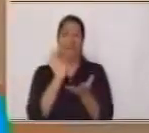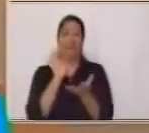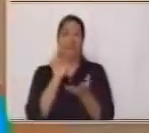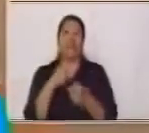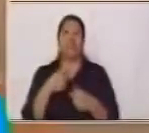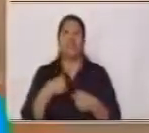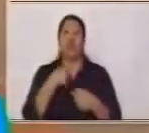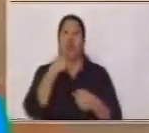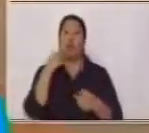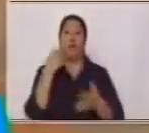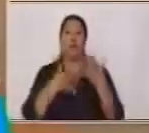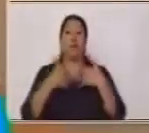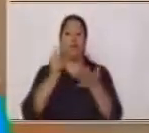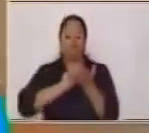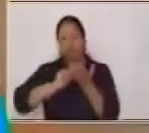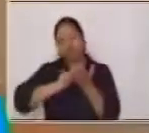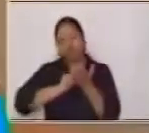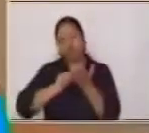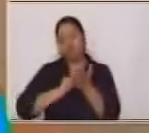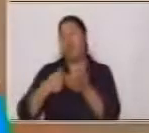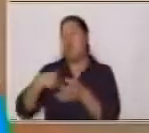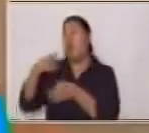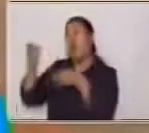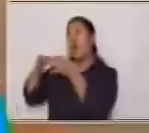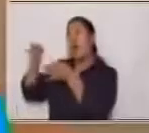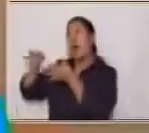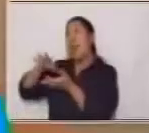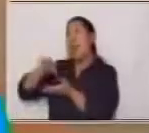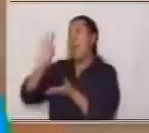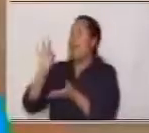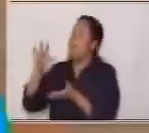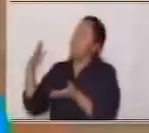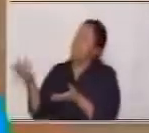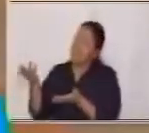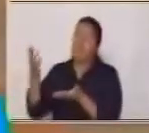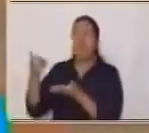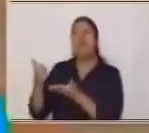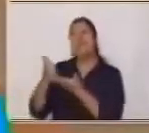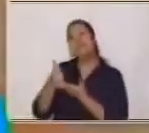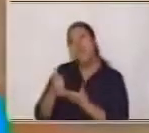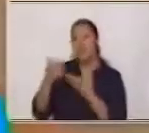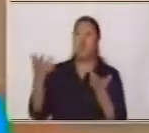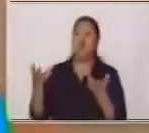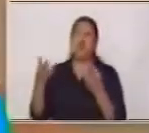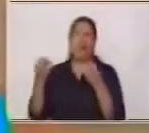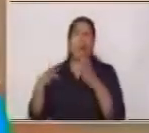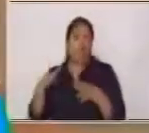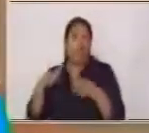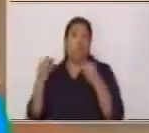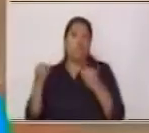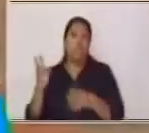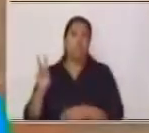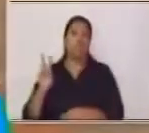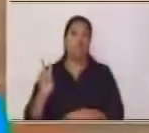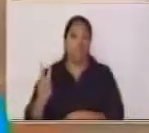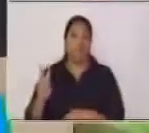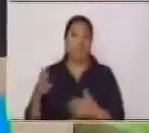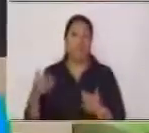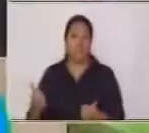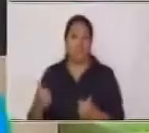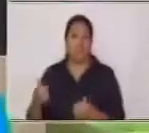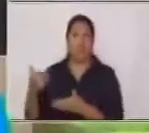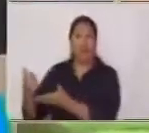Muy linda Y le voy a contar Al adulto responsable Que nos ayuda Porque tiene Muchas vitaminas Y nos ayuda